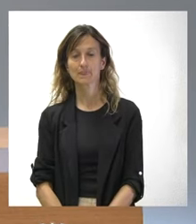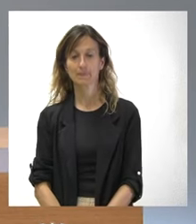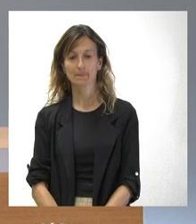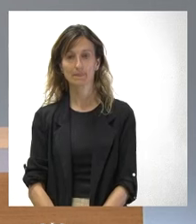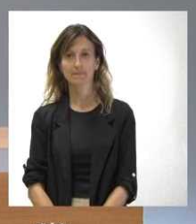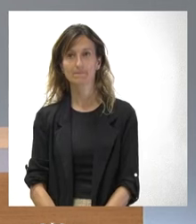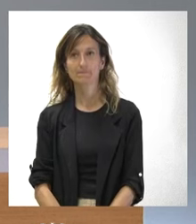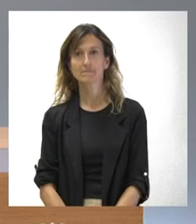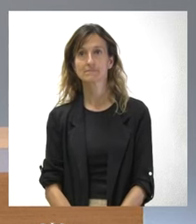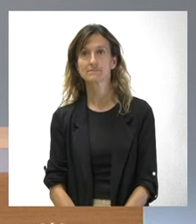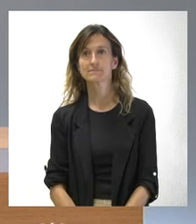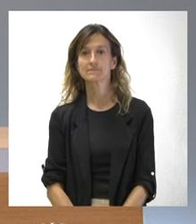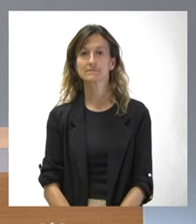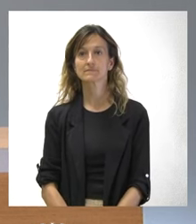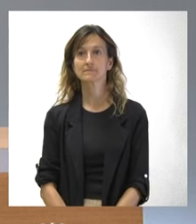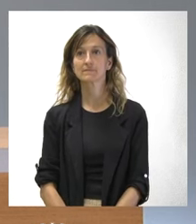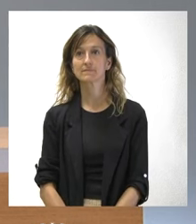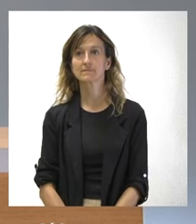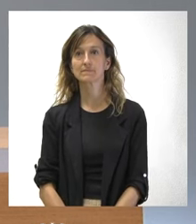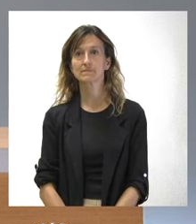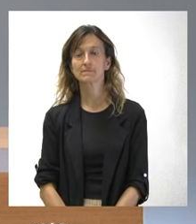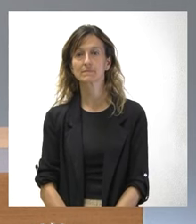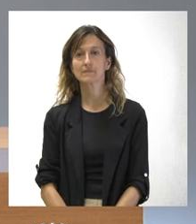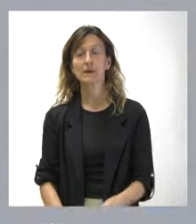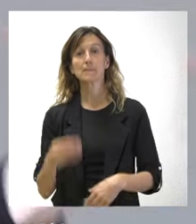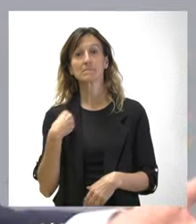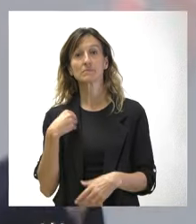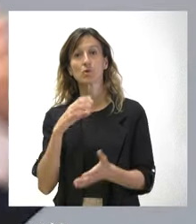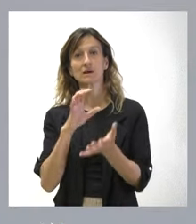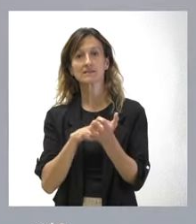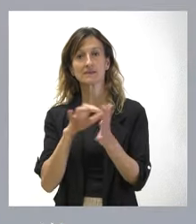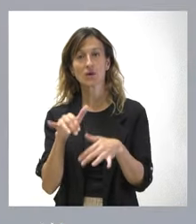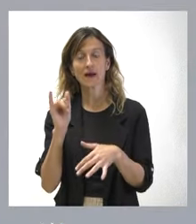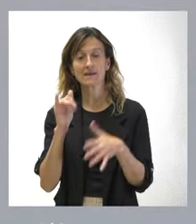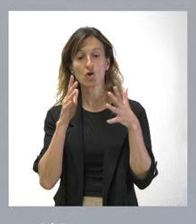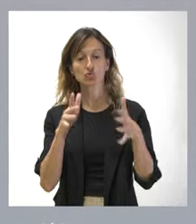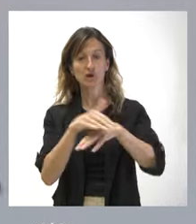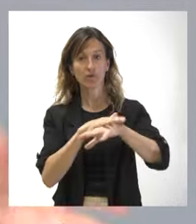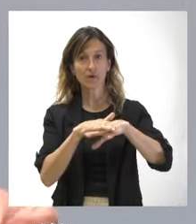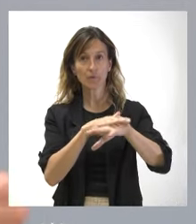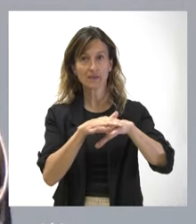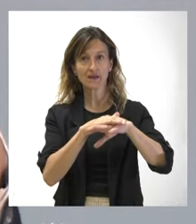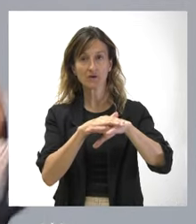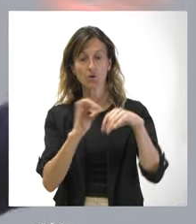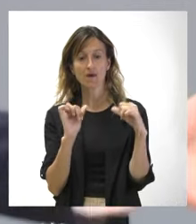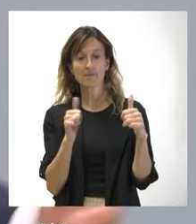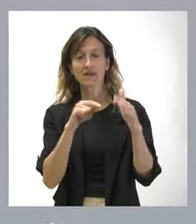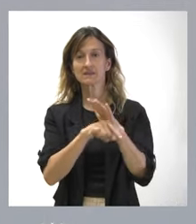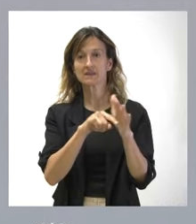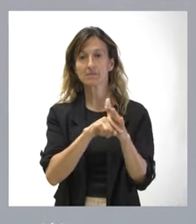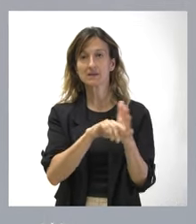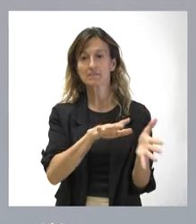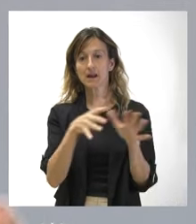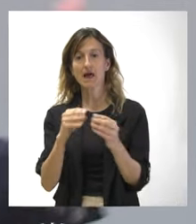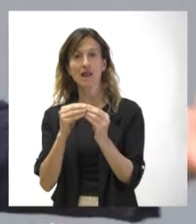Lo que ha habido, consejero, es que, como hicimos en Castilla y León, un acuerdo del Consejo de Gobierno iniciando los trámites para elaborar esta